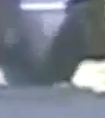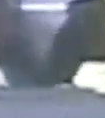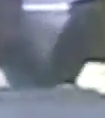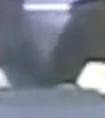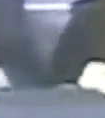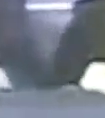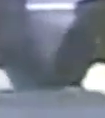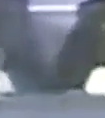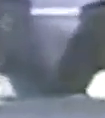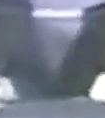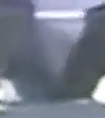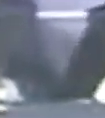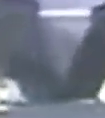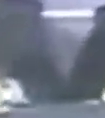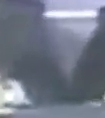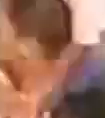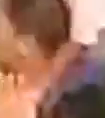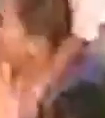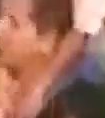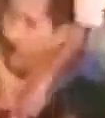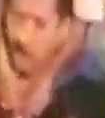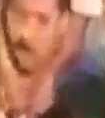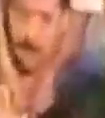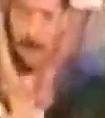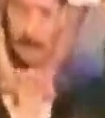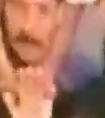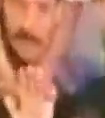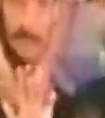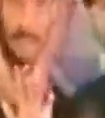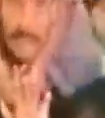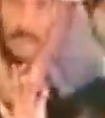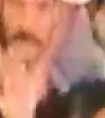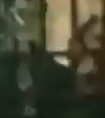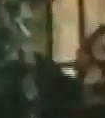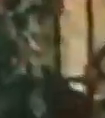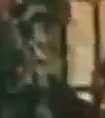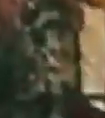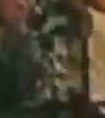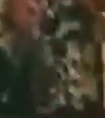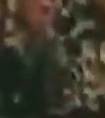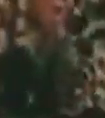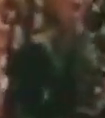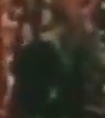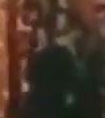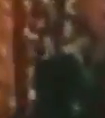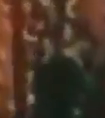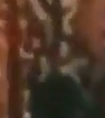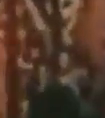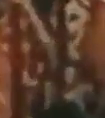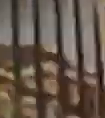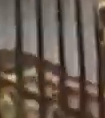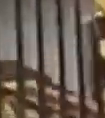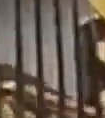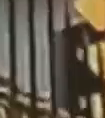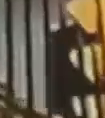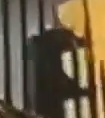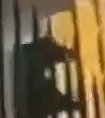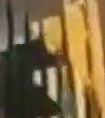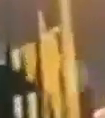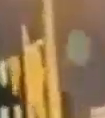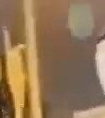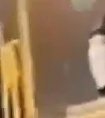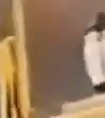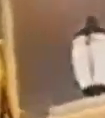La constituyente del 99 nace del parto de lo que moría y se iba a la cuarta república y de lo que empezaba a nacer la quinta